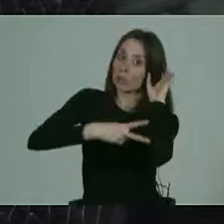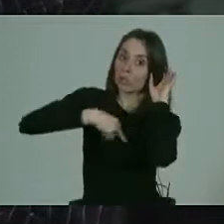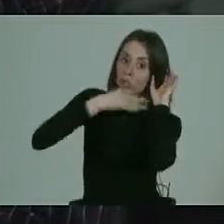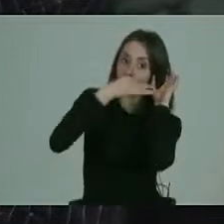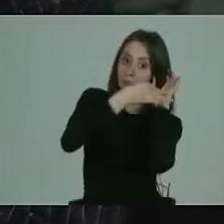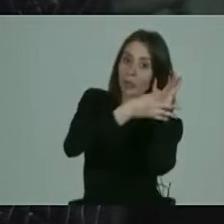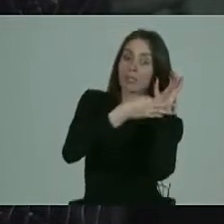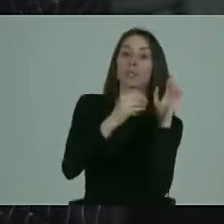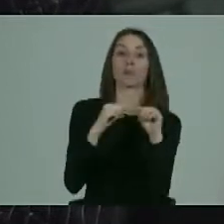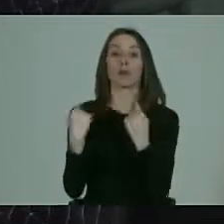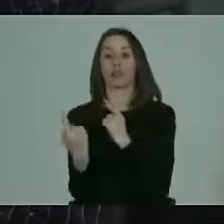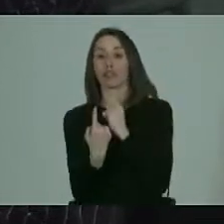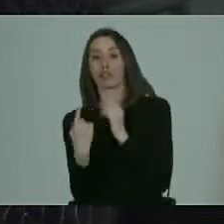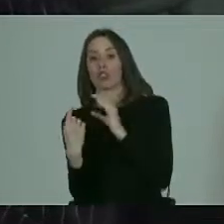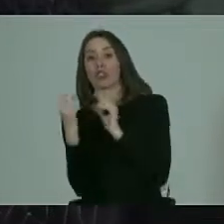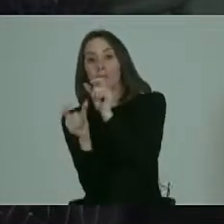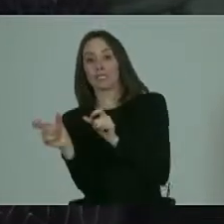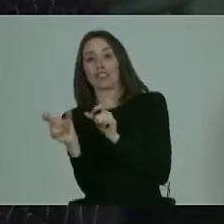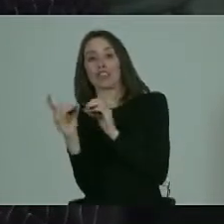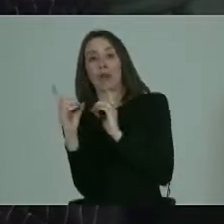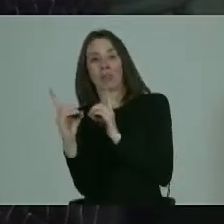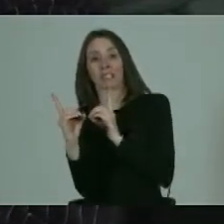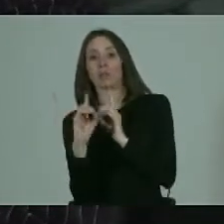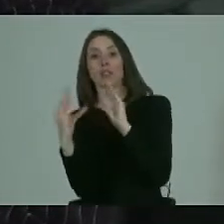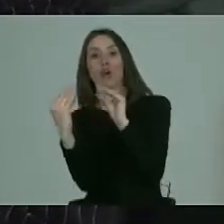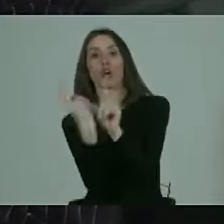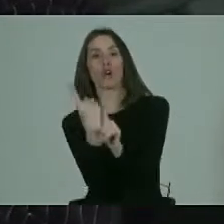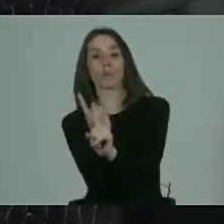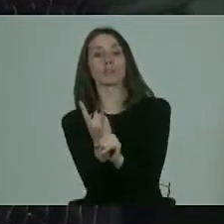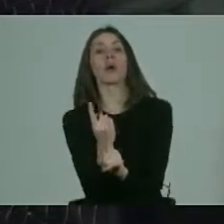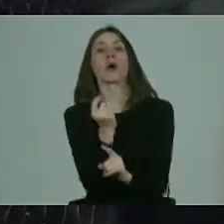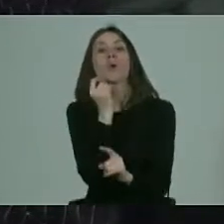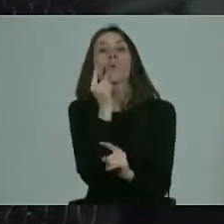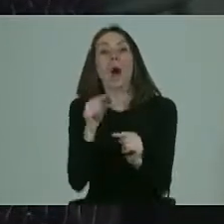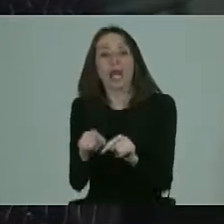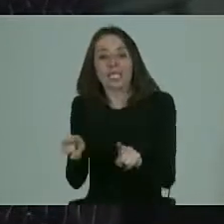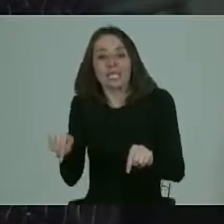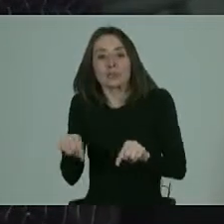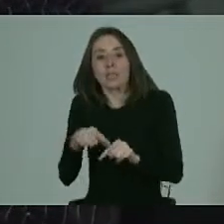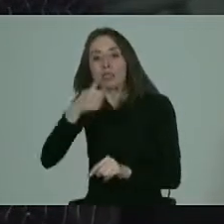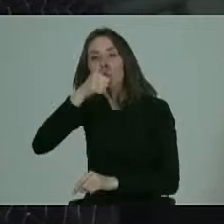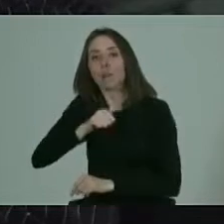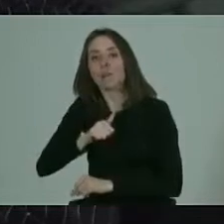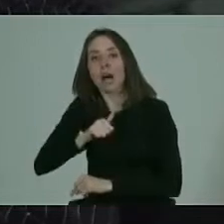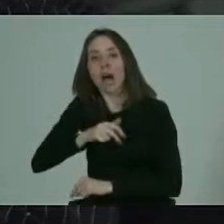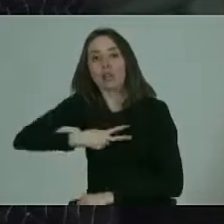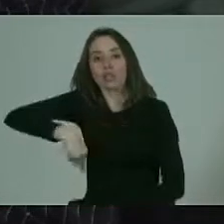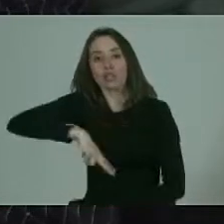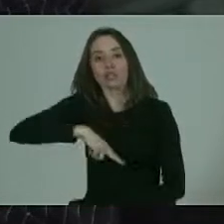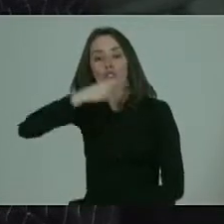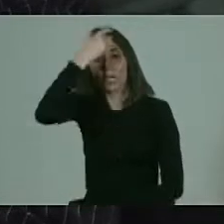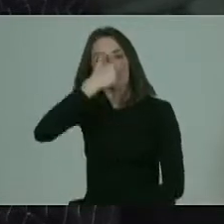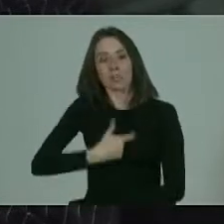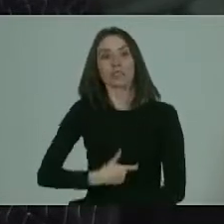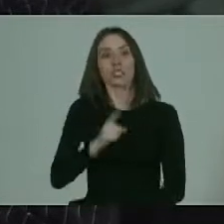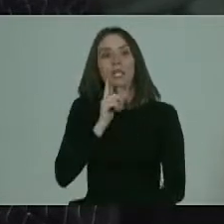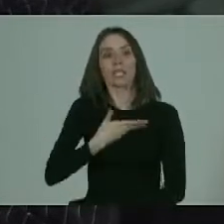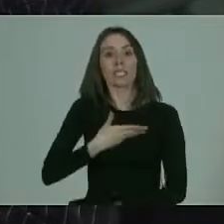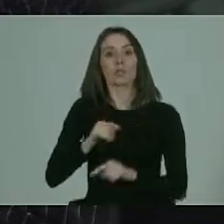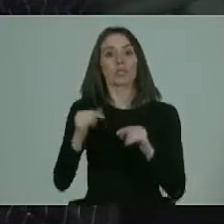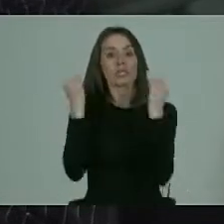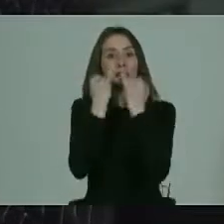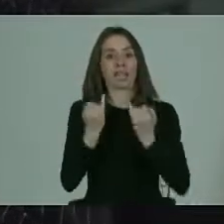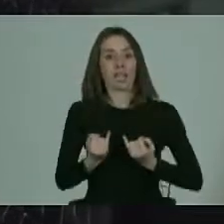tampoco lo hacemos entre nosotros porque ¿cuál es el periodo o el espacio privado que podemos tener nosotros las personas que tenemos este tipo de